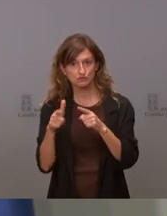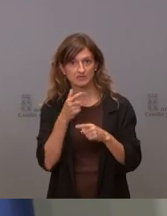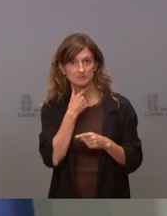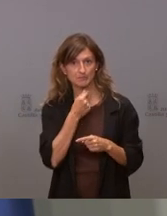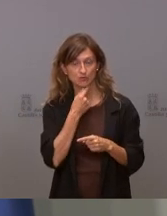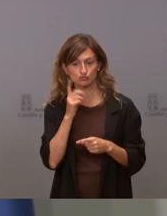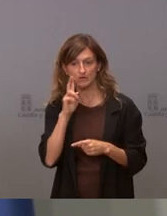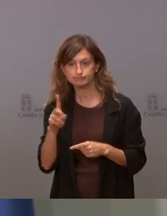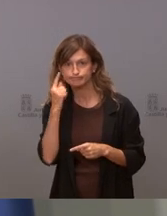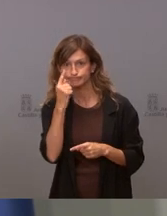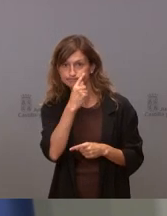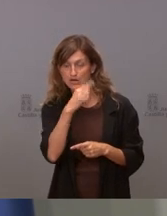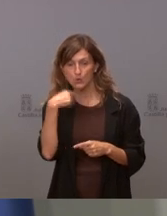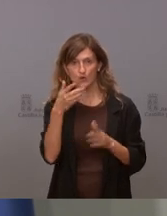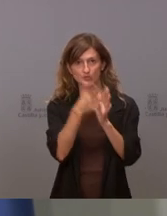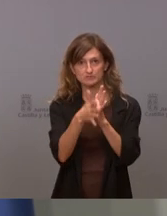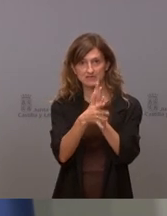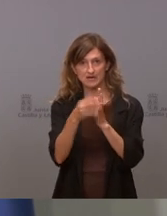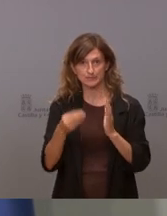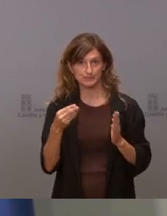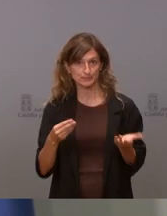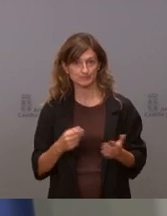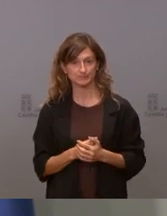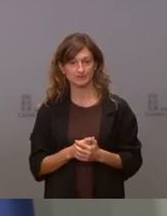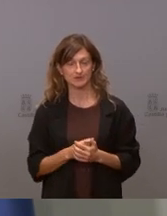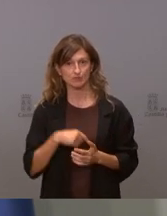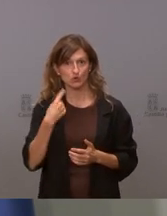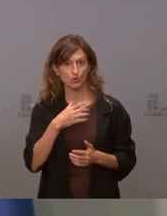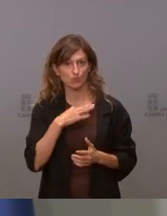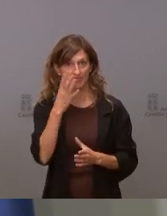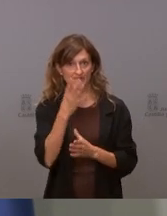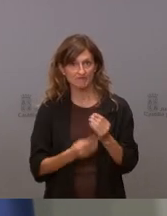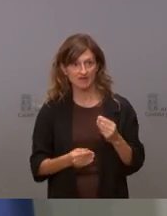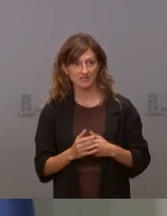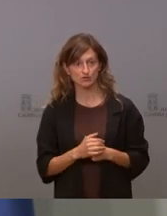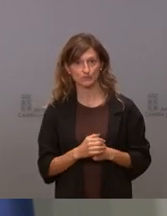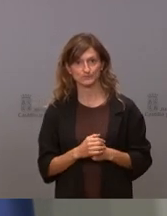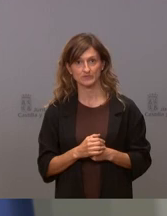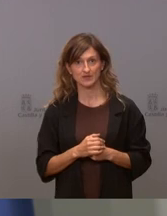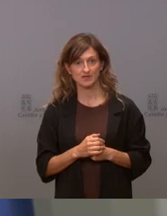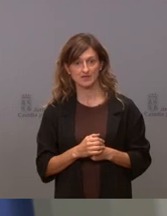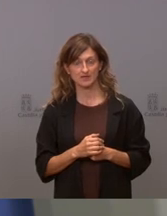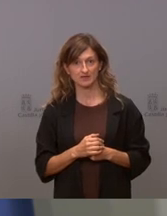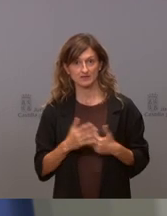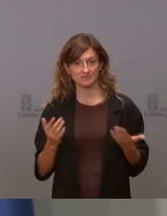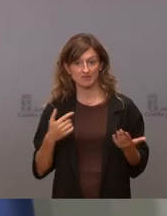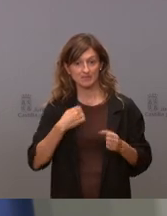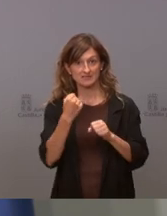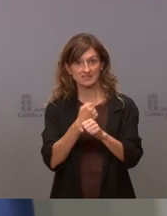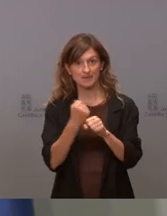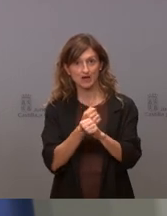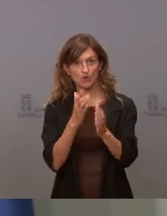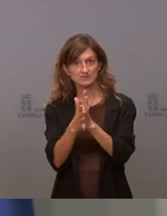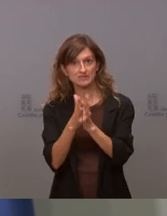estar delante para poder explicarlas lo mejor posible porque luego ocurren estas cosas de que uno no es capaz de explicar lo que ha sucedido y como mi trabajo es